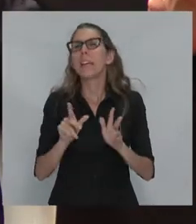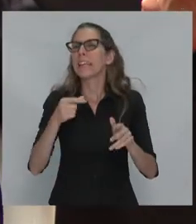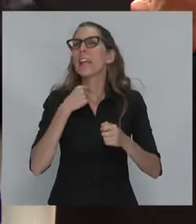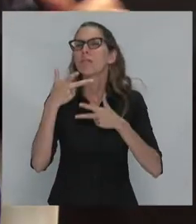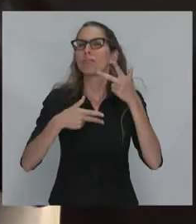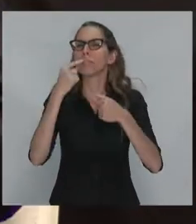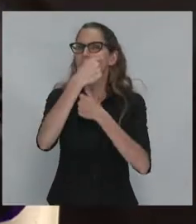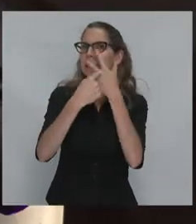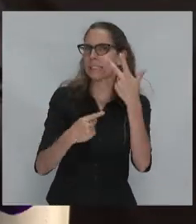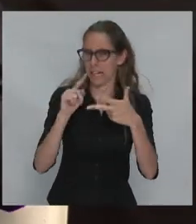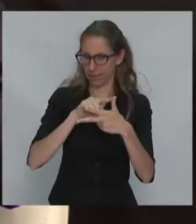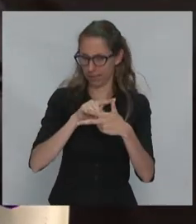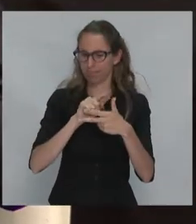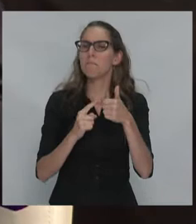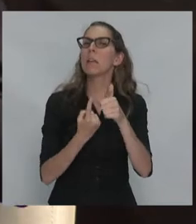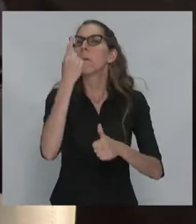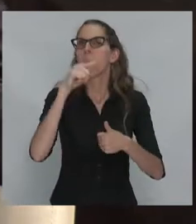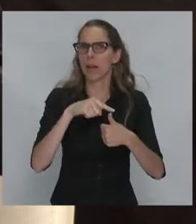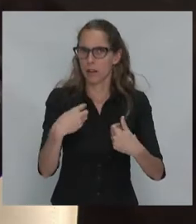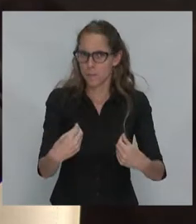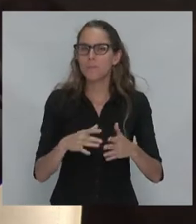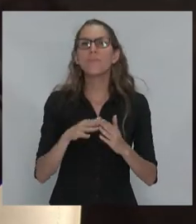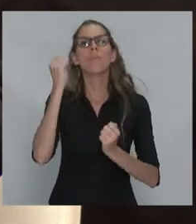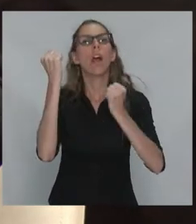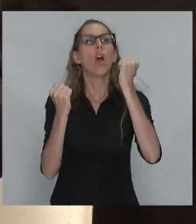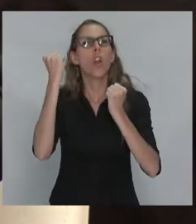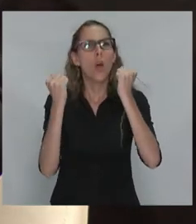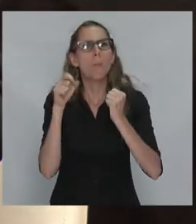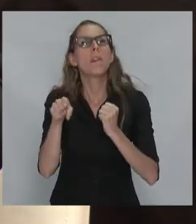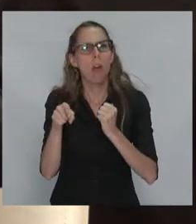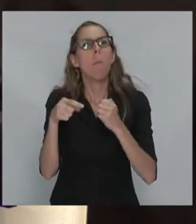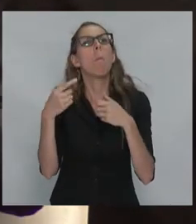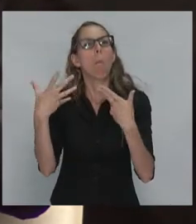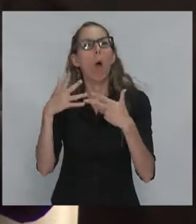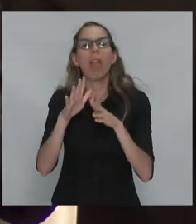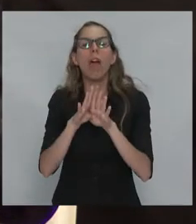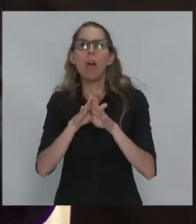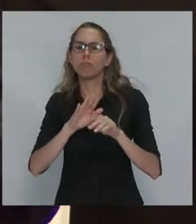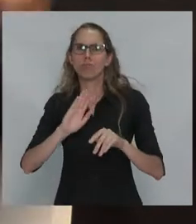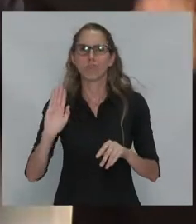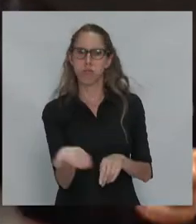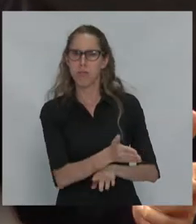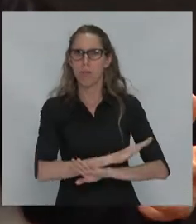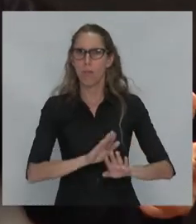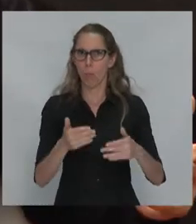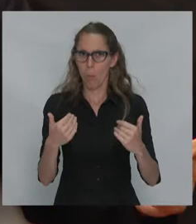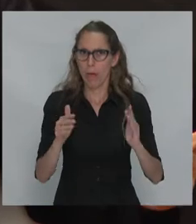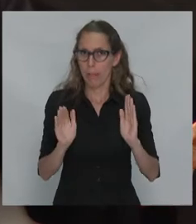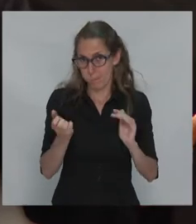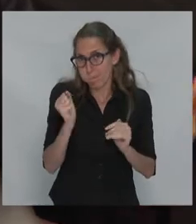cosas. La primera es que la economía puede matar. Mató.